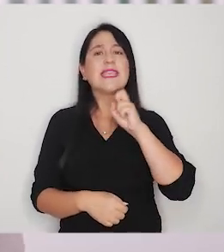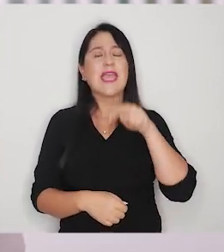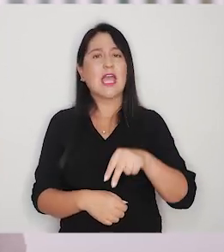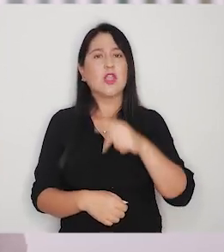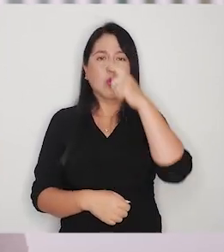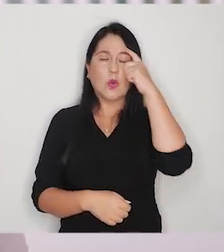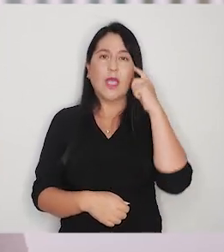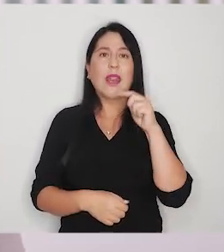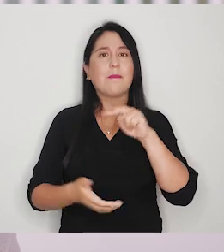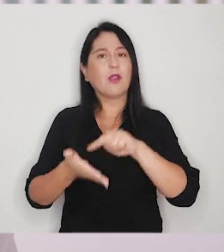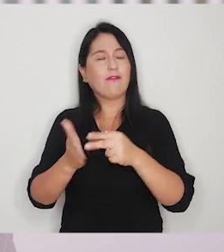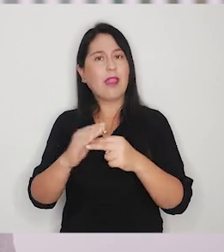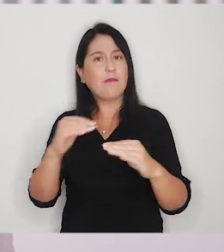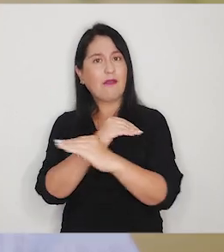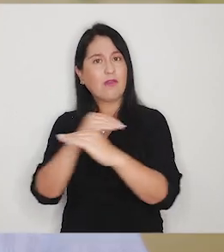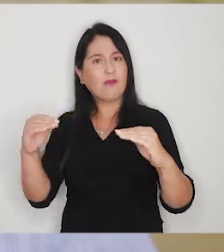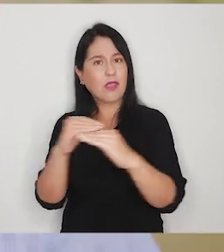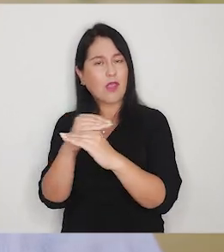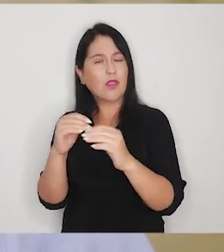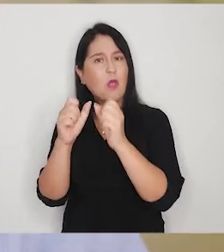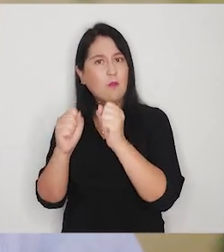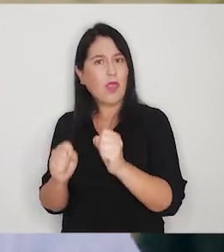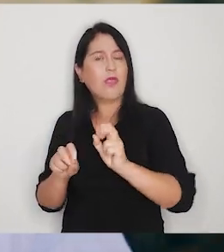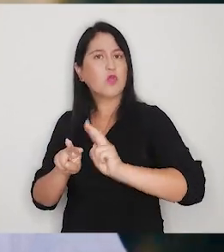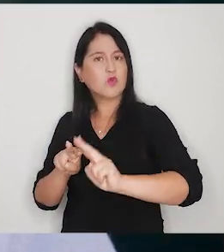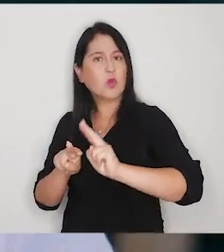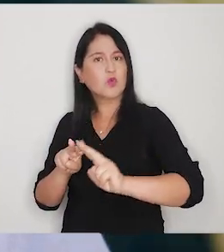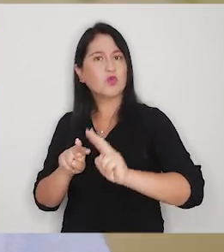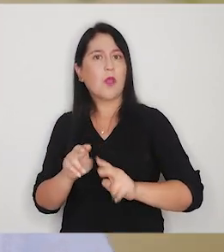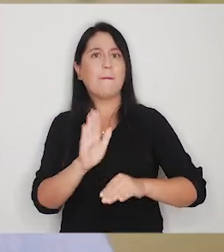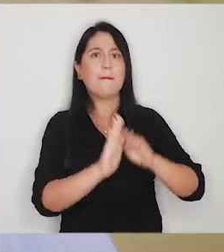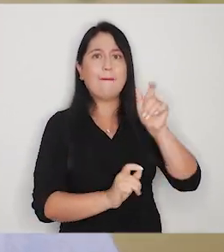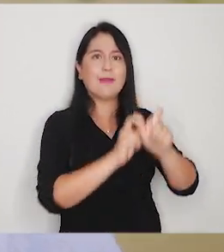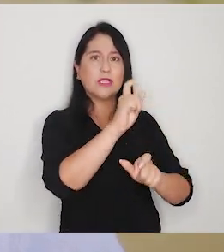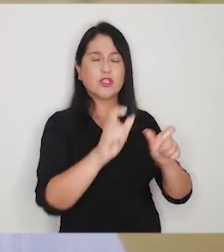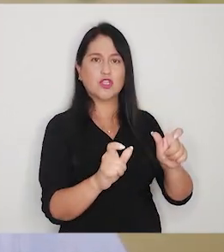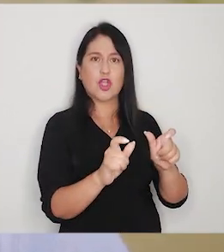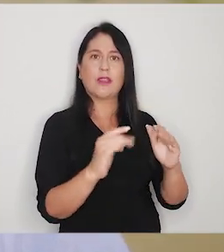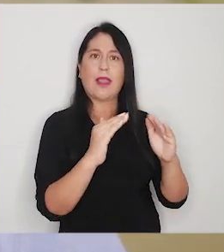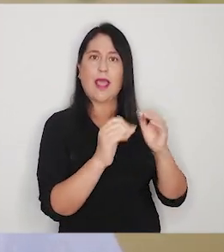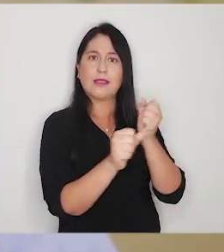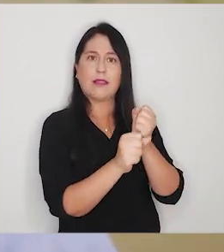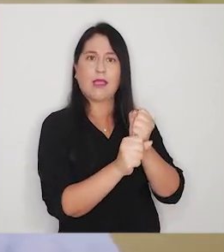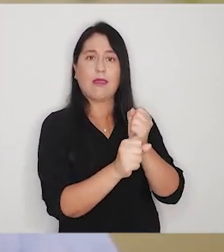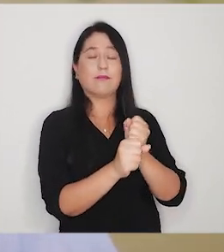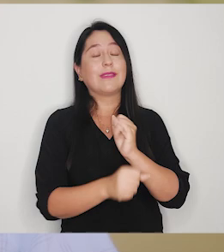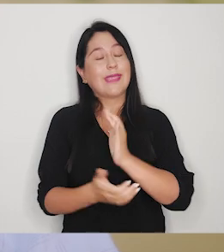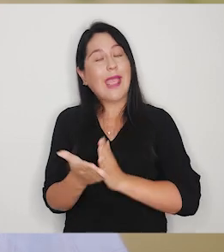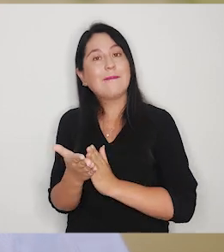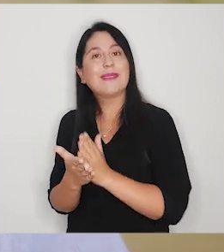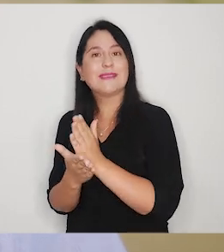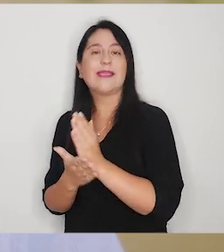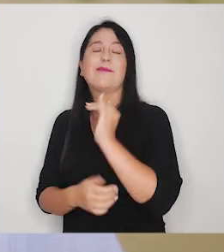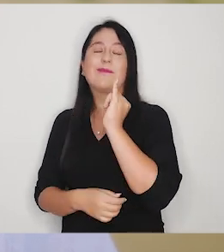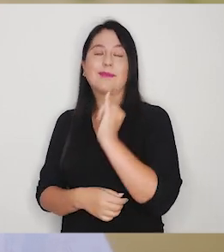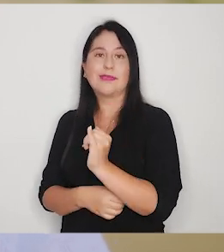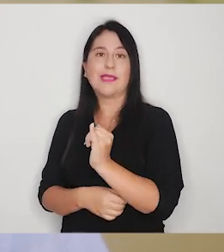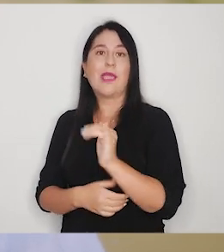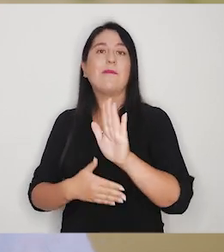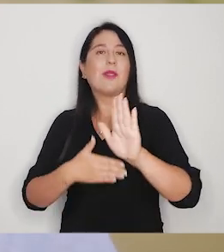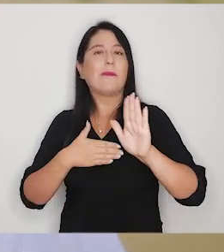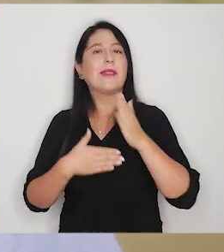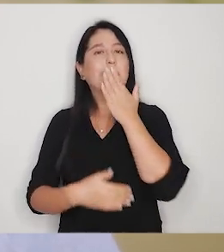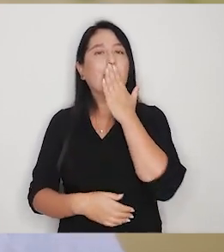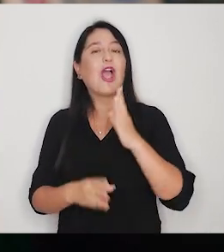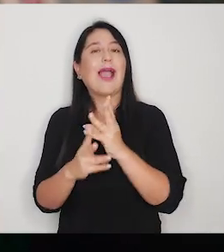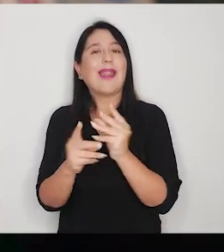reducirían los problemas viales con más teletrabajo? Marcela, yo creo que en una primera instancia sí se resolverían algunos problemas viales si se